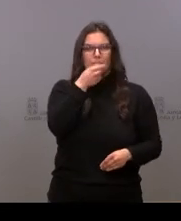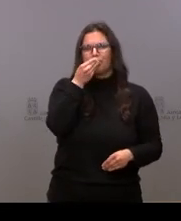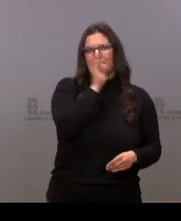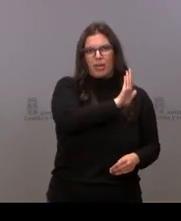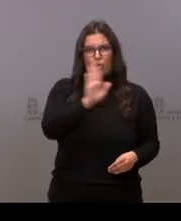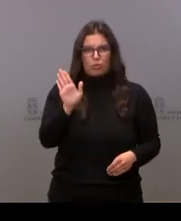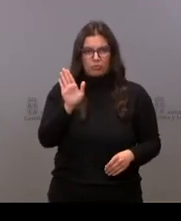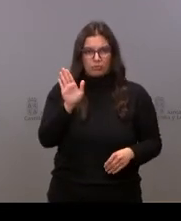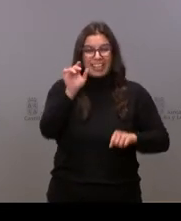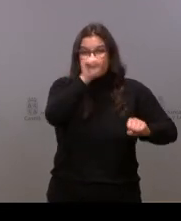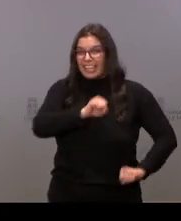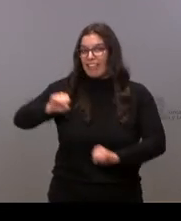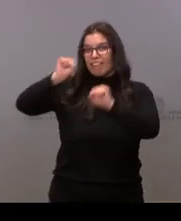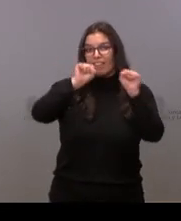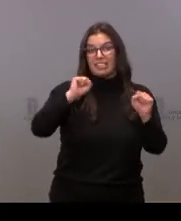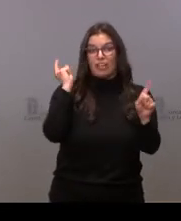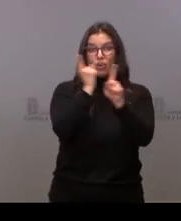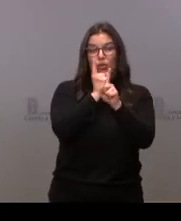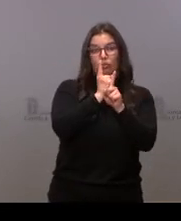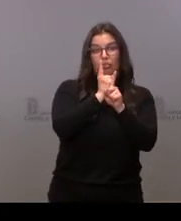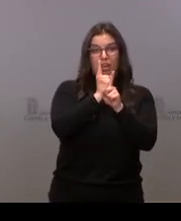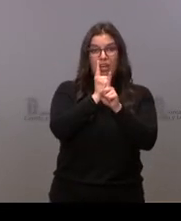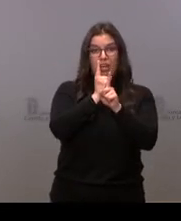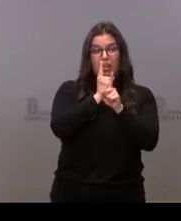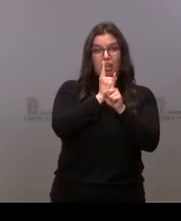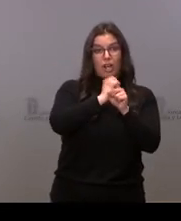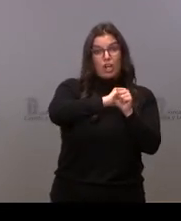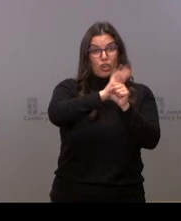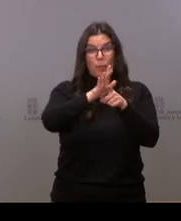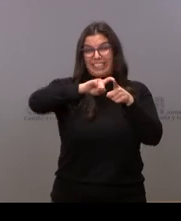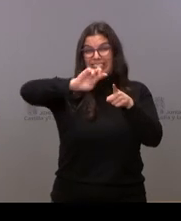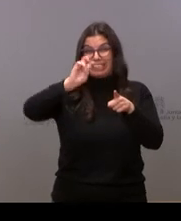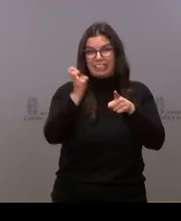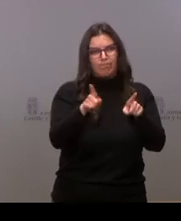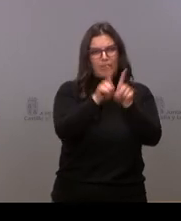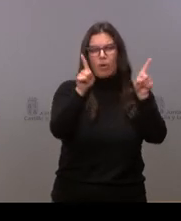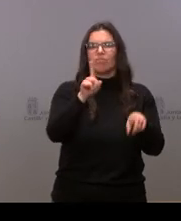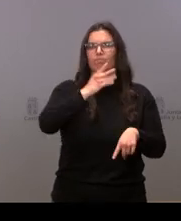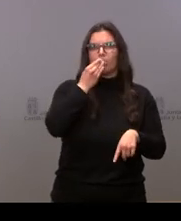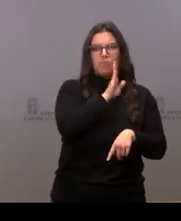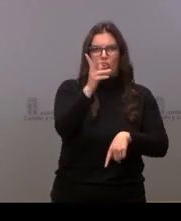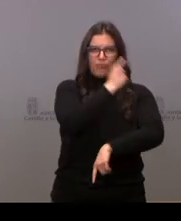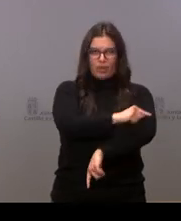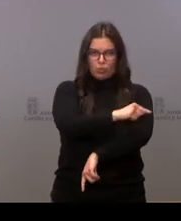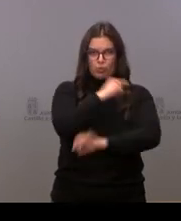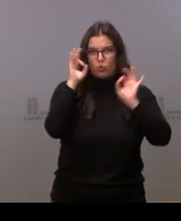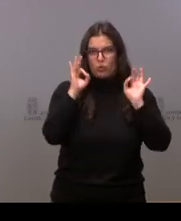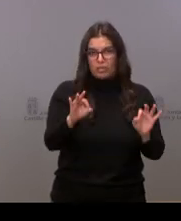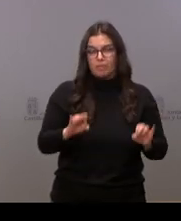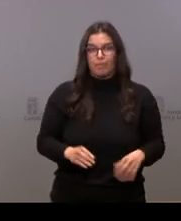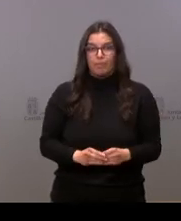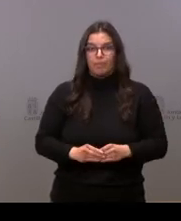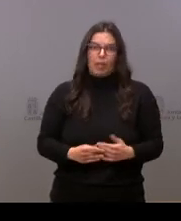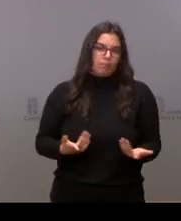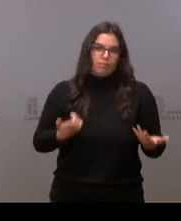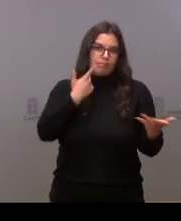defensa contra las distintas variantes y el propio coronavirus. Se ha reducido